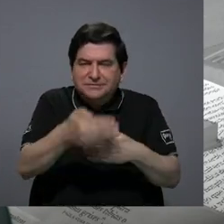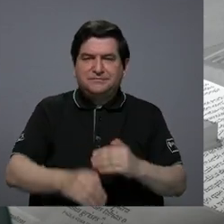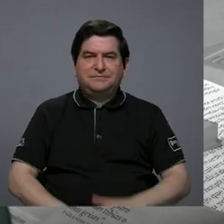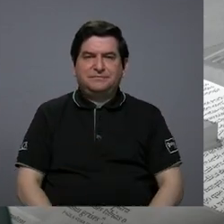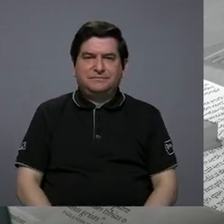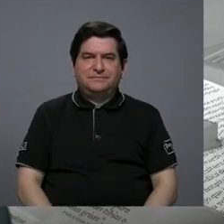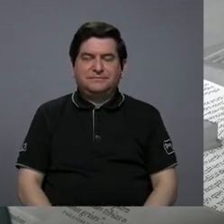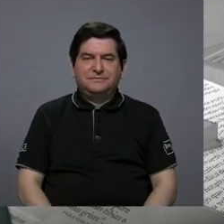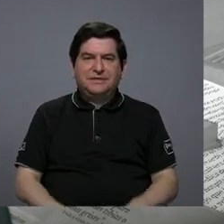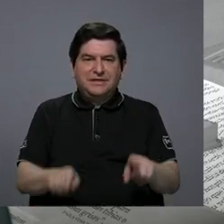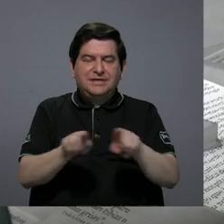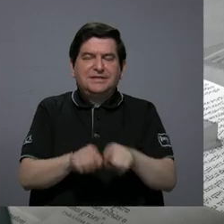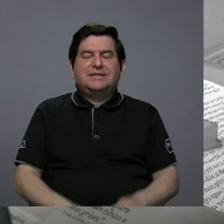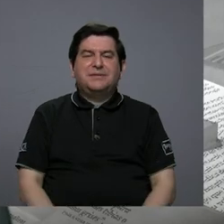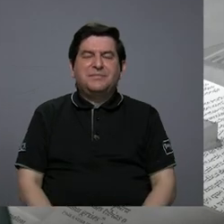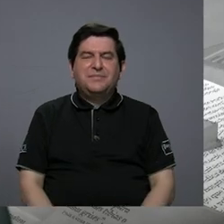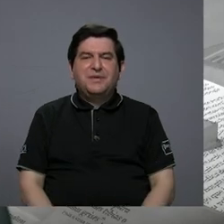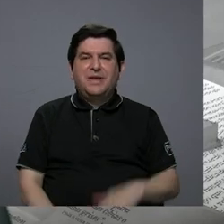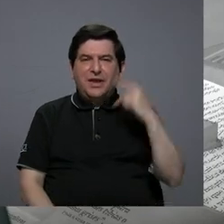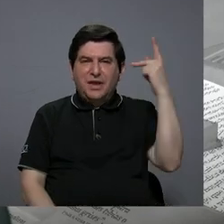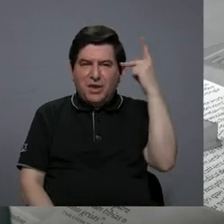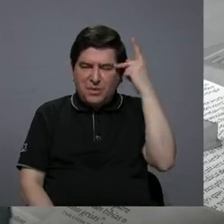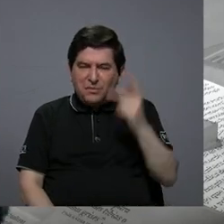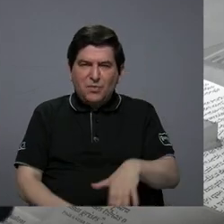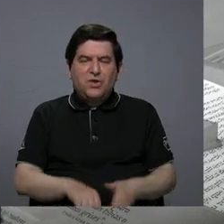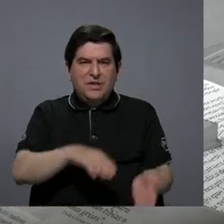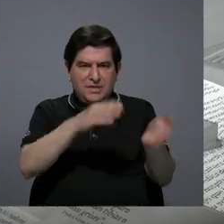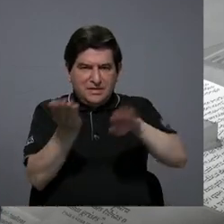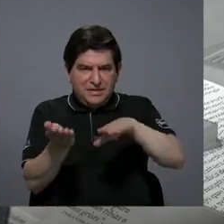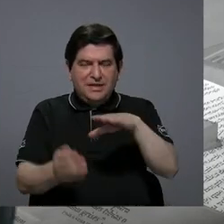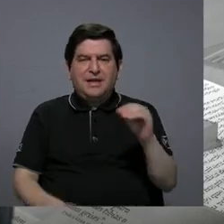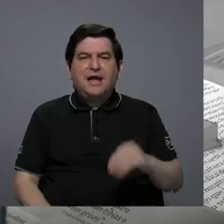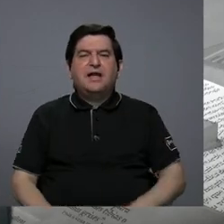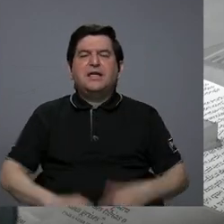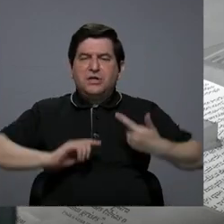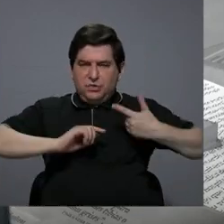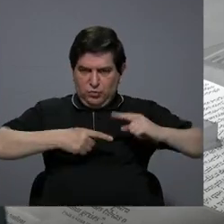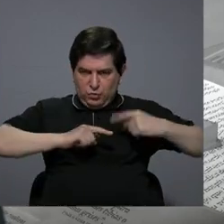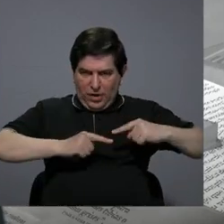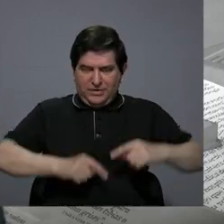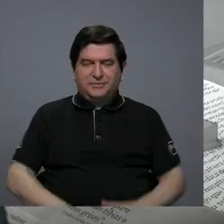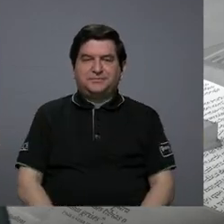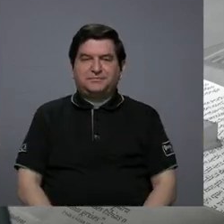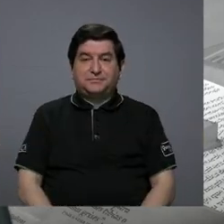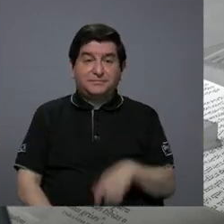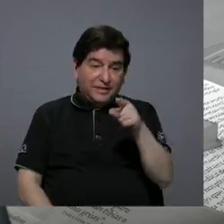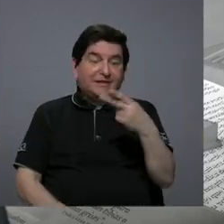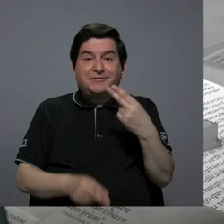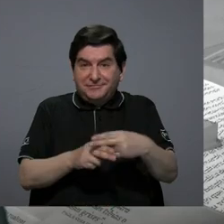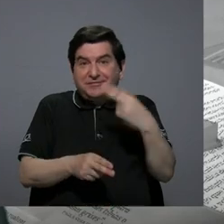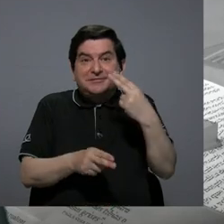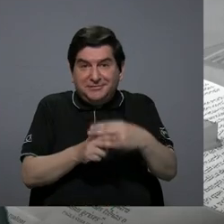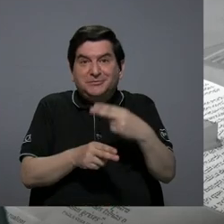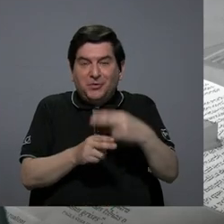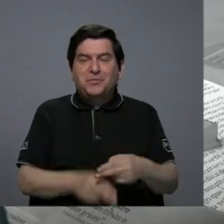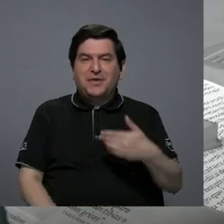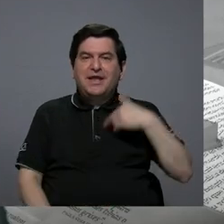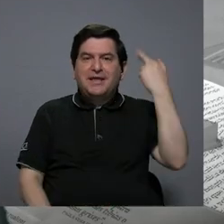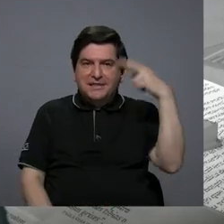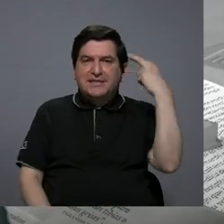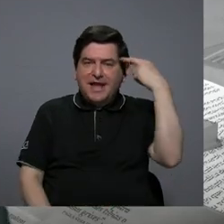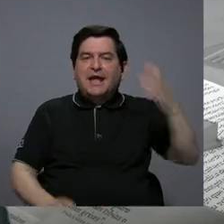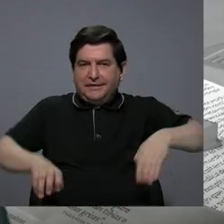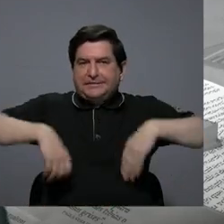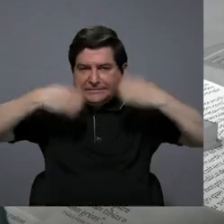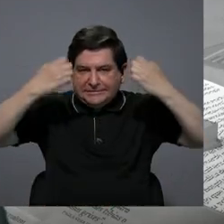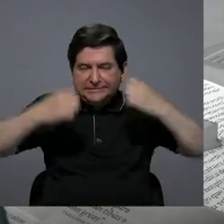necropolítica y duelos. Es muy largo, pero ella me dice, así se llama y tiene una razón de